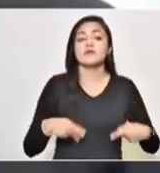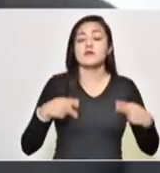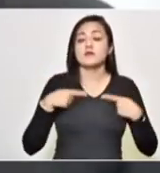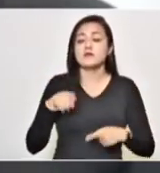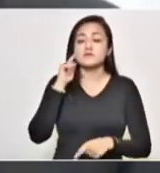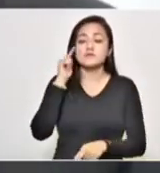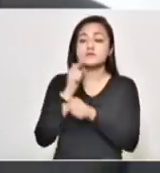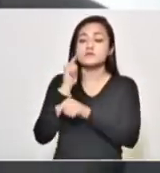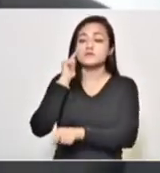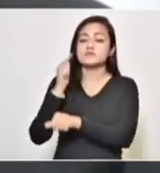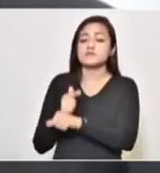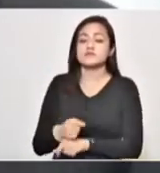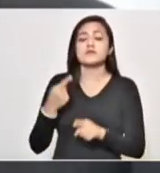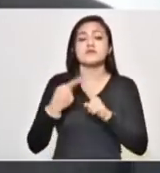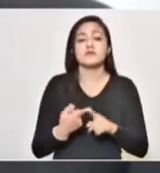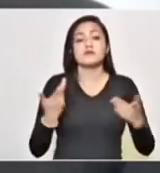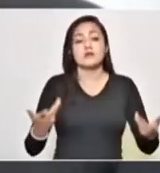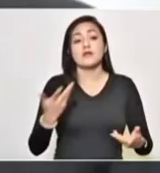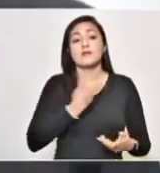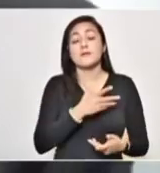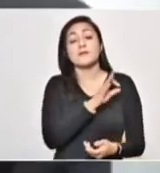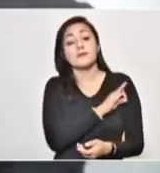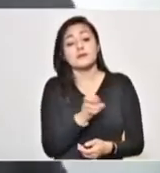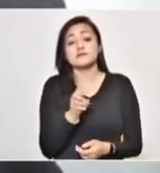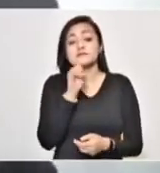identificados que son viables de ingresar al programa.